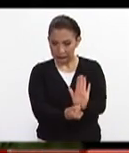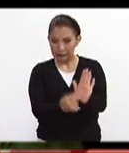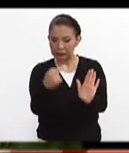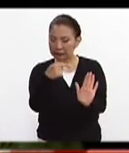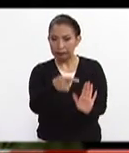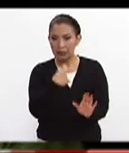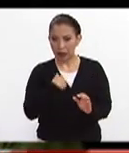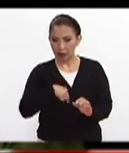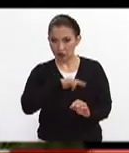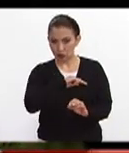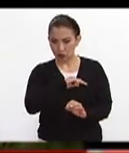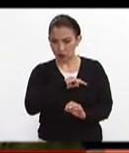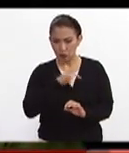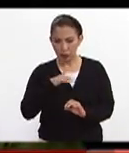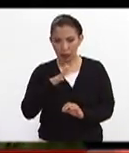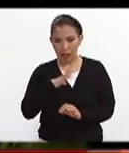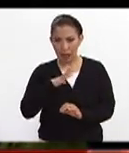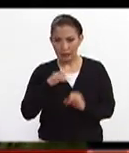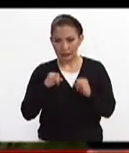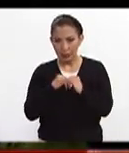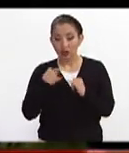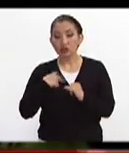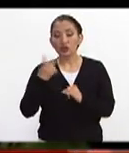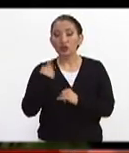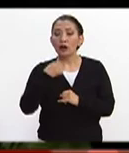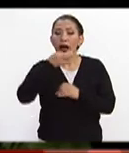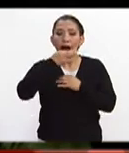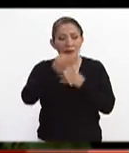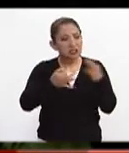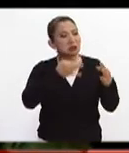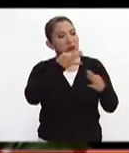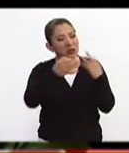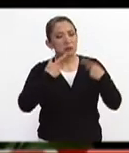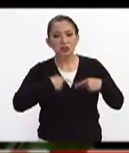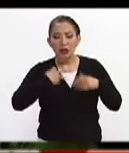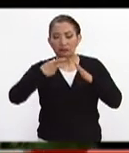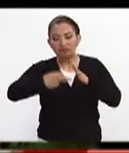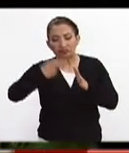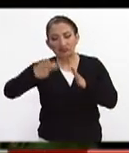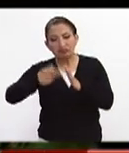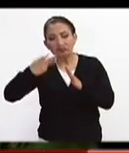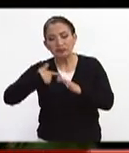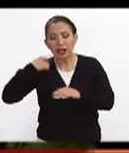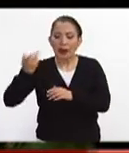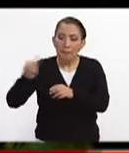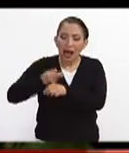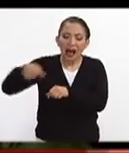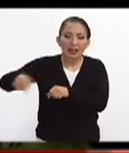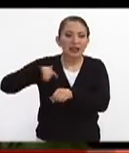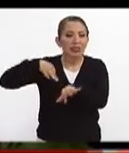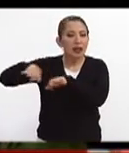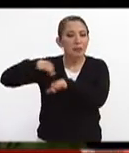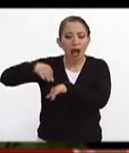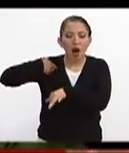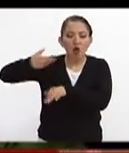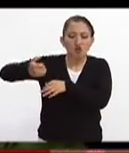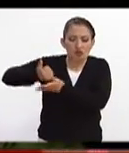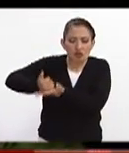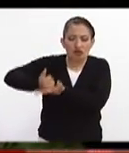tiene la institución, hemos venido informando a los mexicanos del desarrollo de estas labores